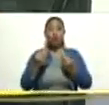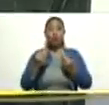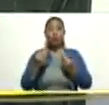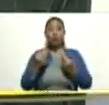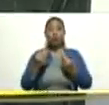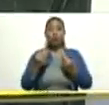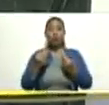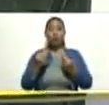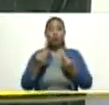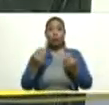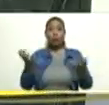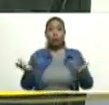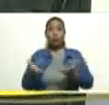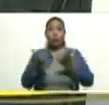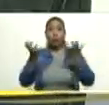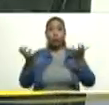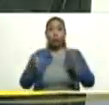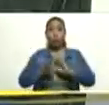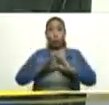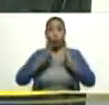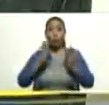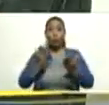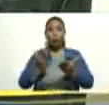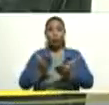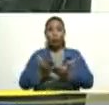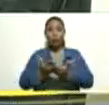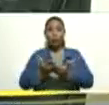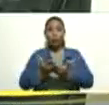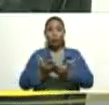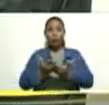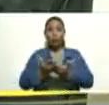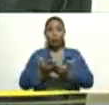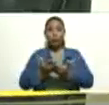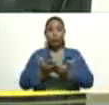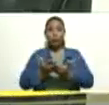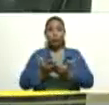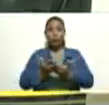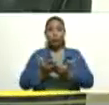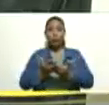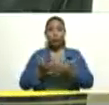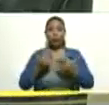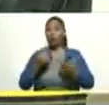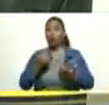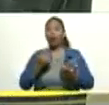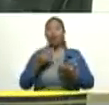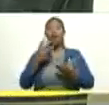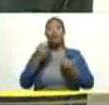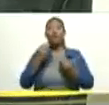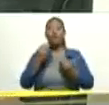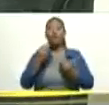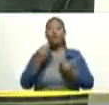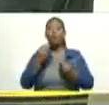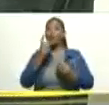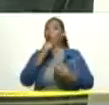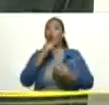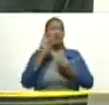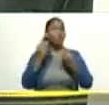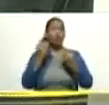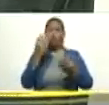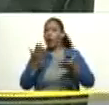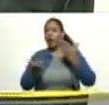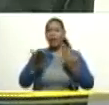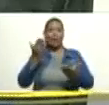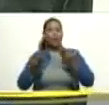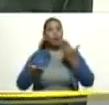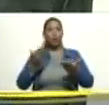el el calentamiento global. La termodinámica de la atmósfera es muy incierta, es muy inestable. Y por eso lo más